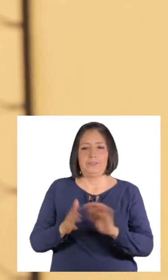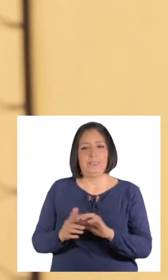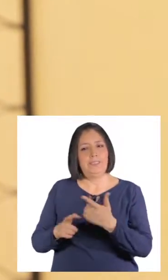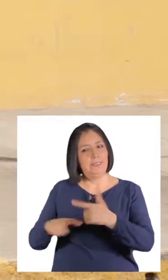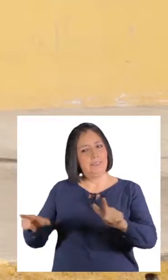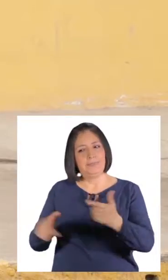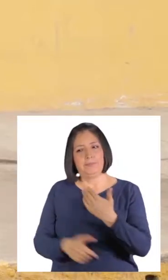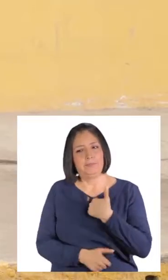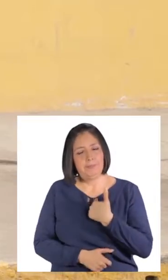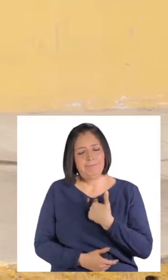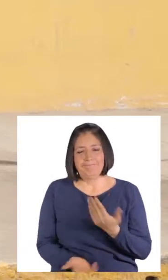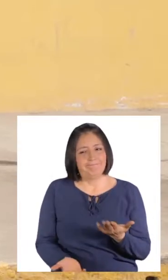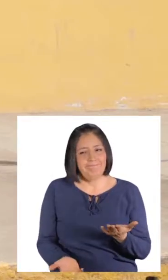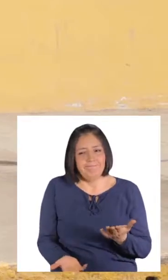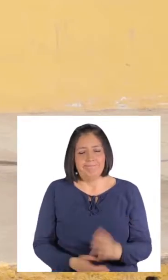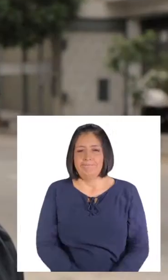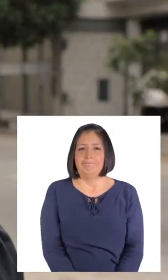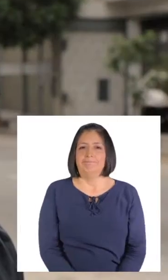lista para mí.